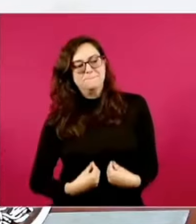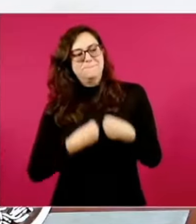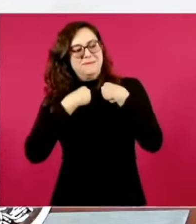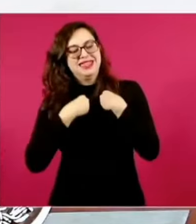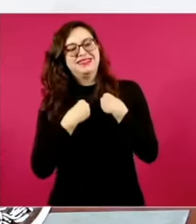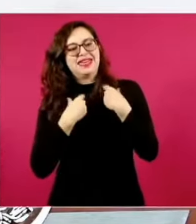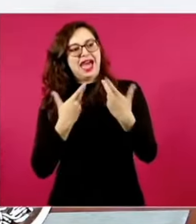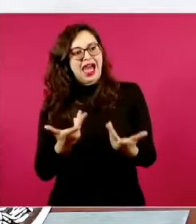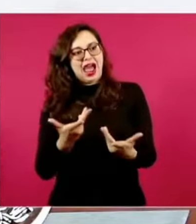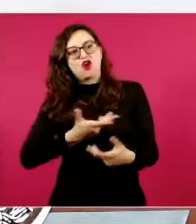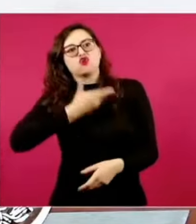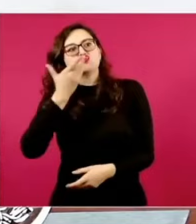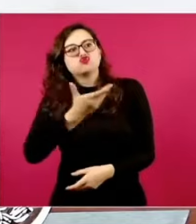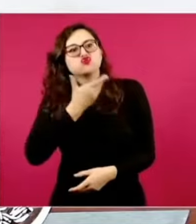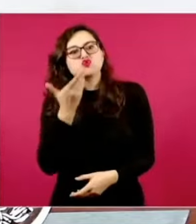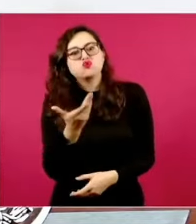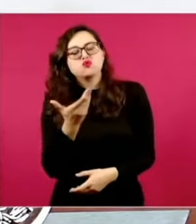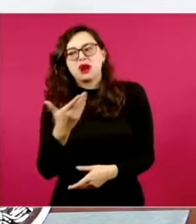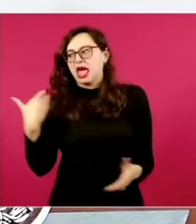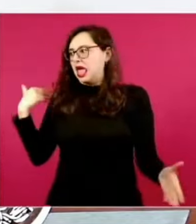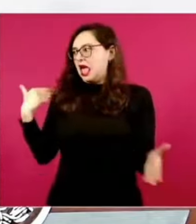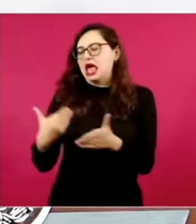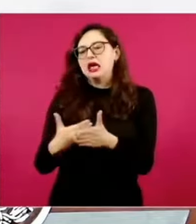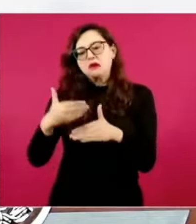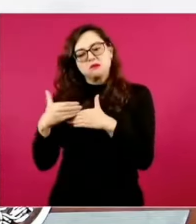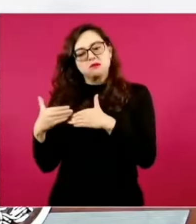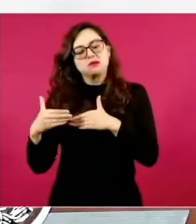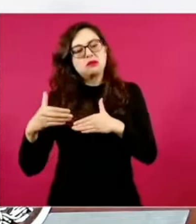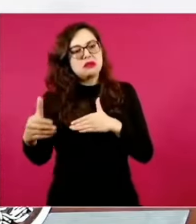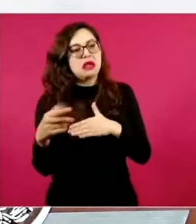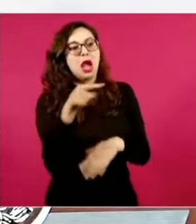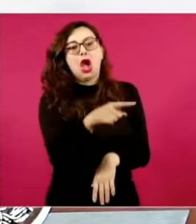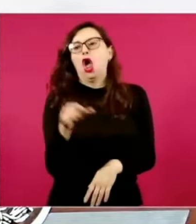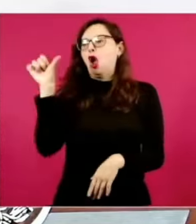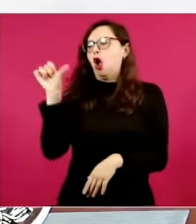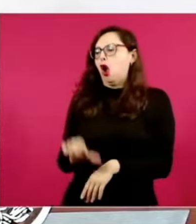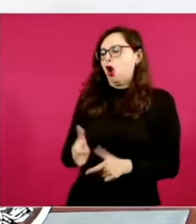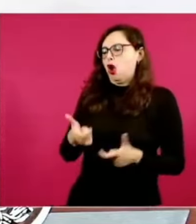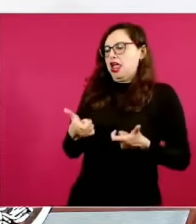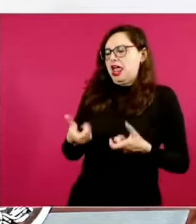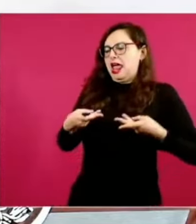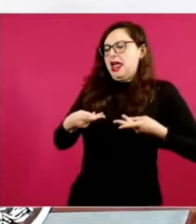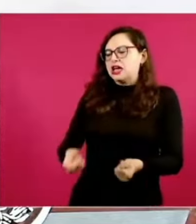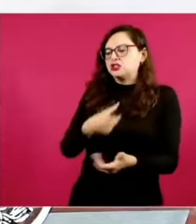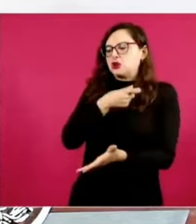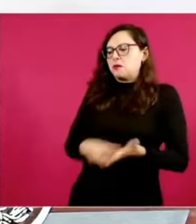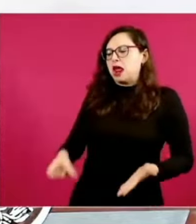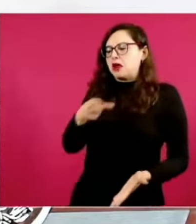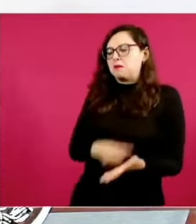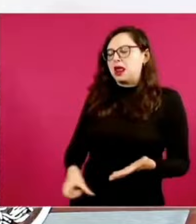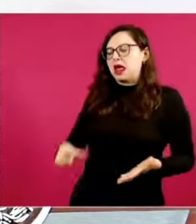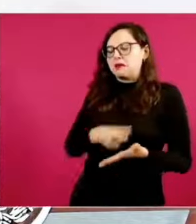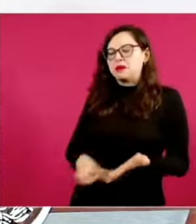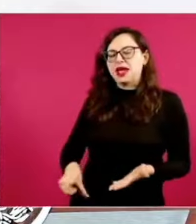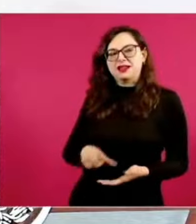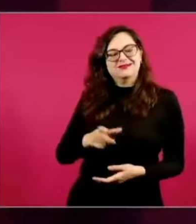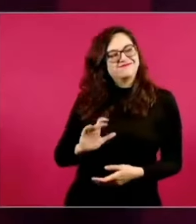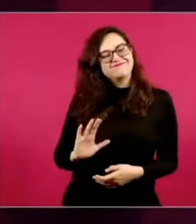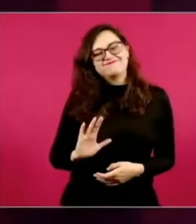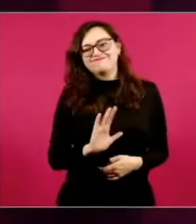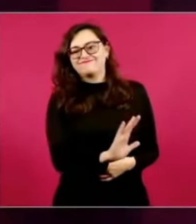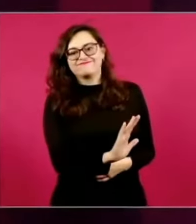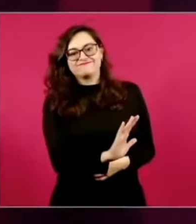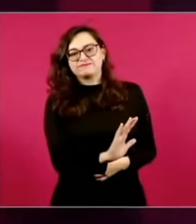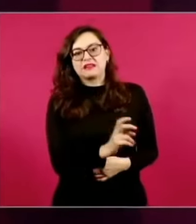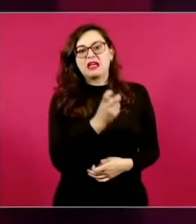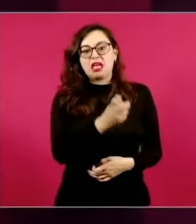el tiempo de lo común, y no el tiempo del consumo, el tiempo de la productividad, o como les decía, ese tiempo de